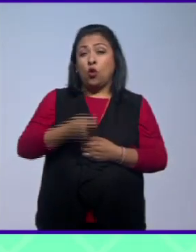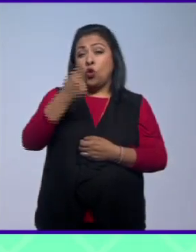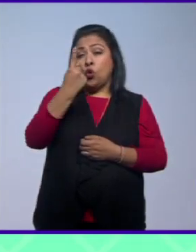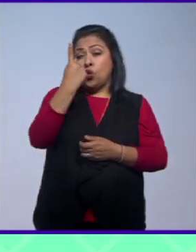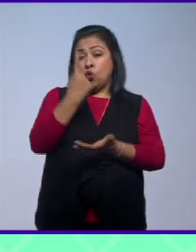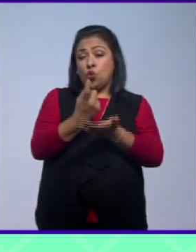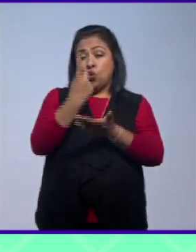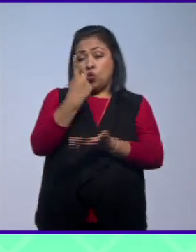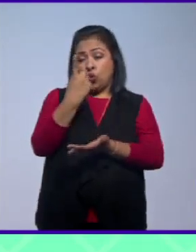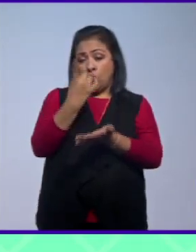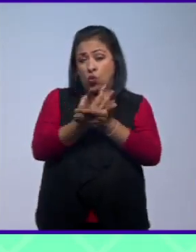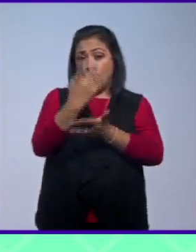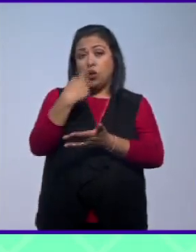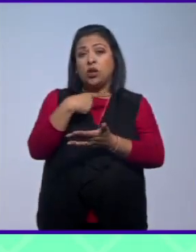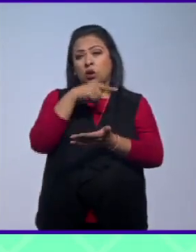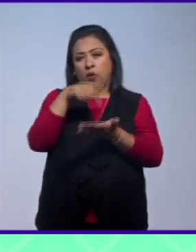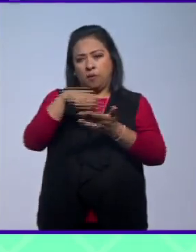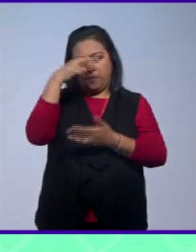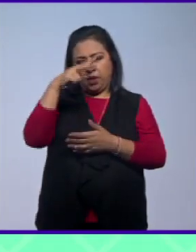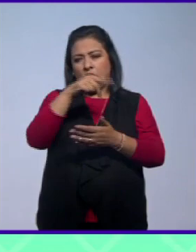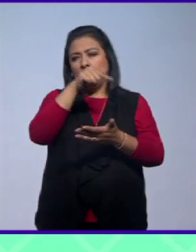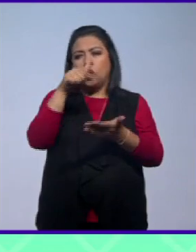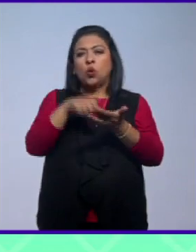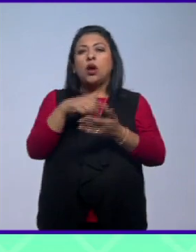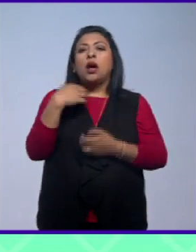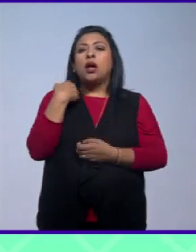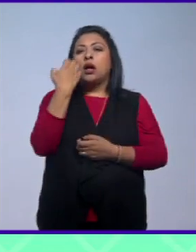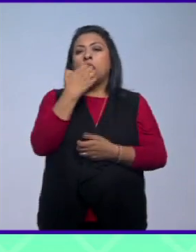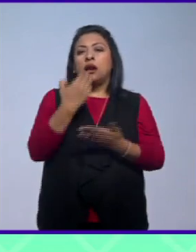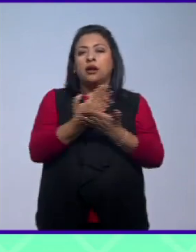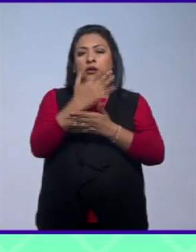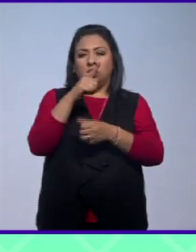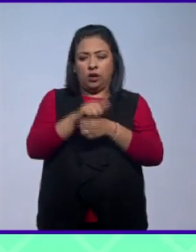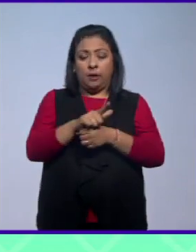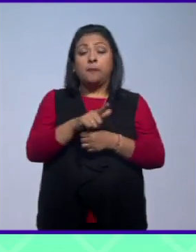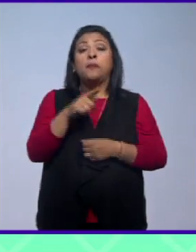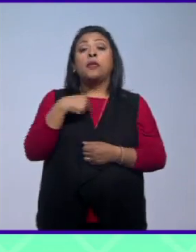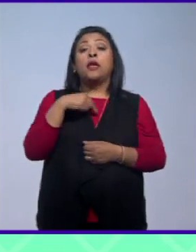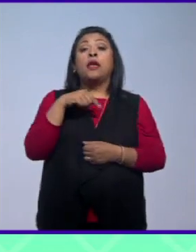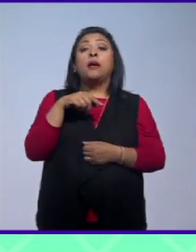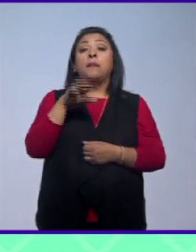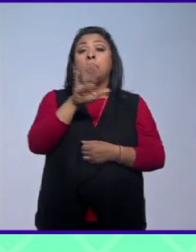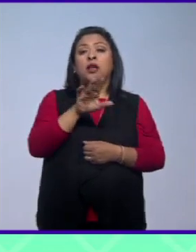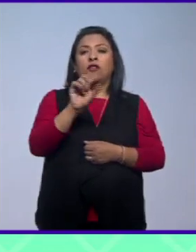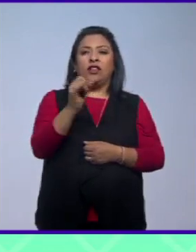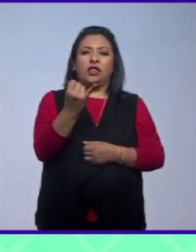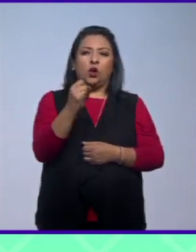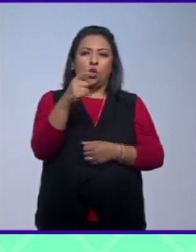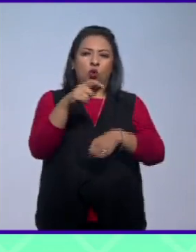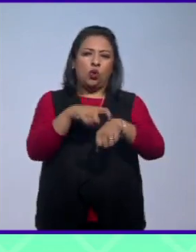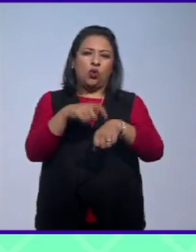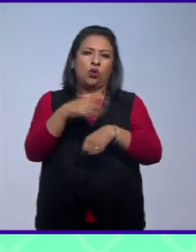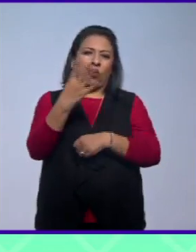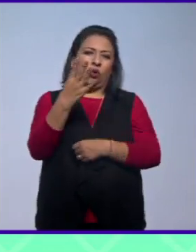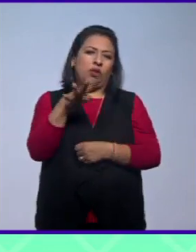en México en la sede del Colegio Nacional este miércoles 20 de junio a las 19 horas